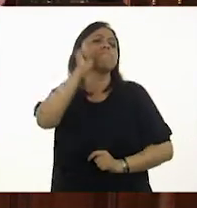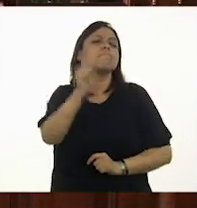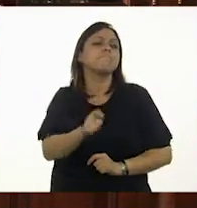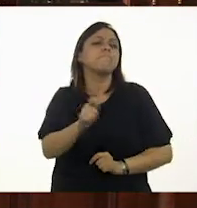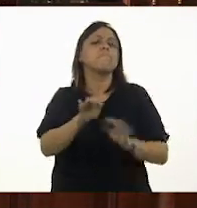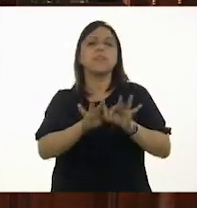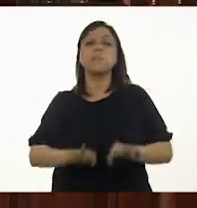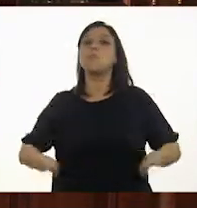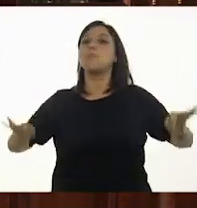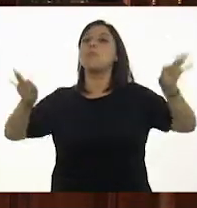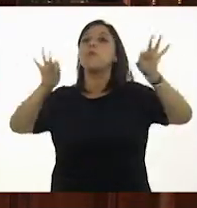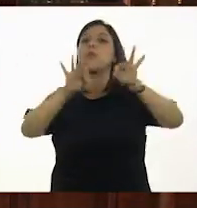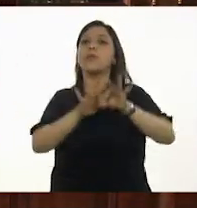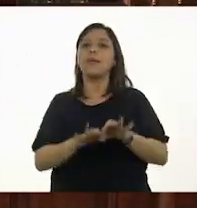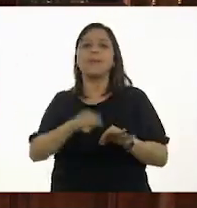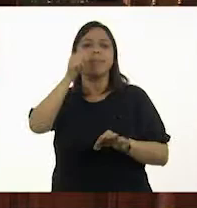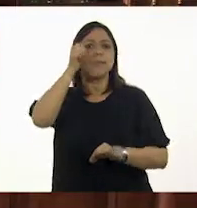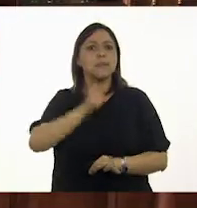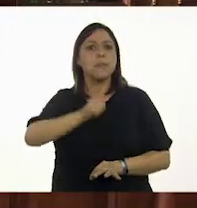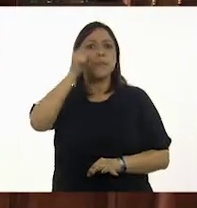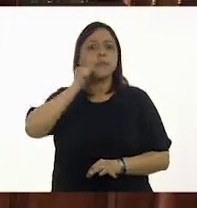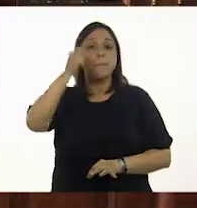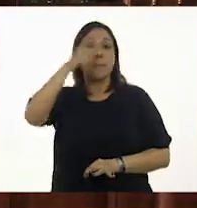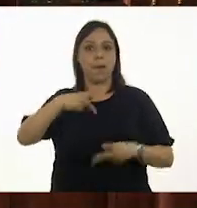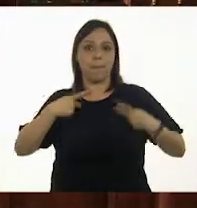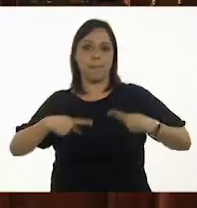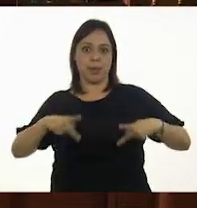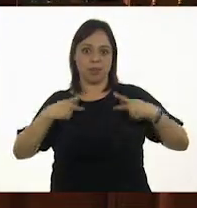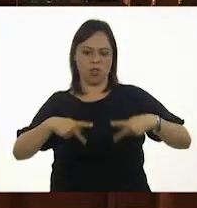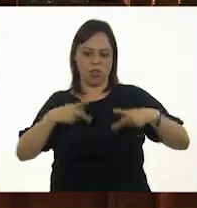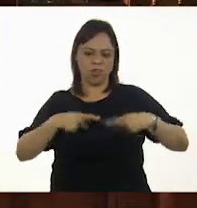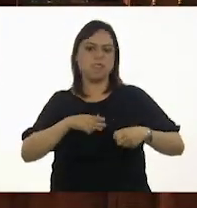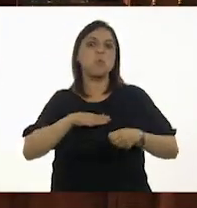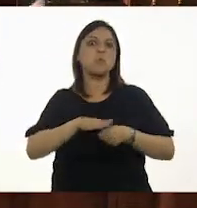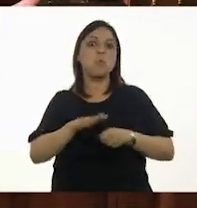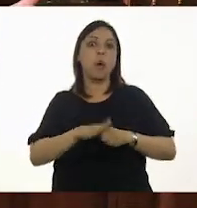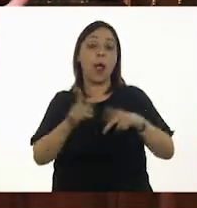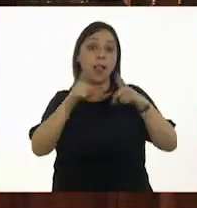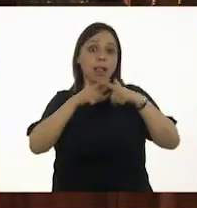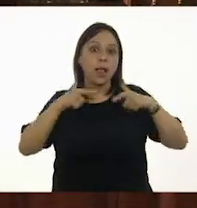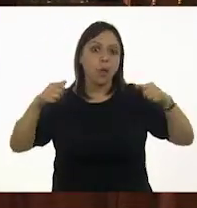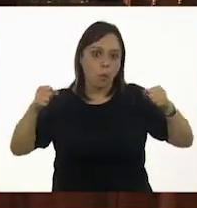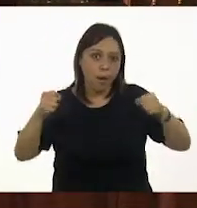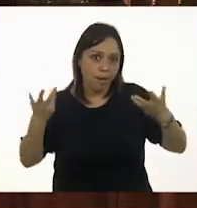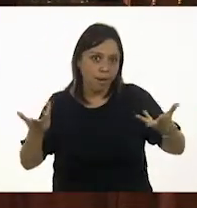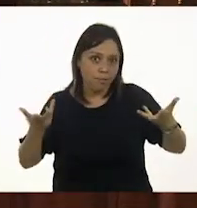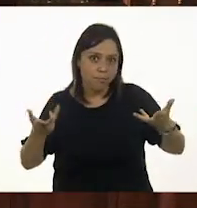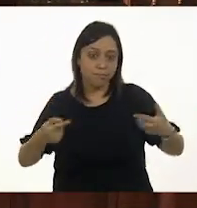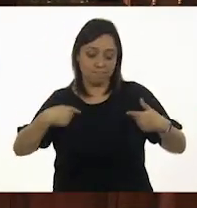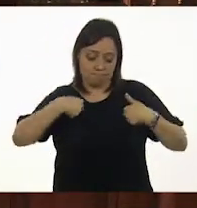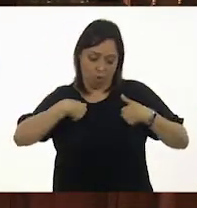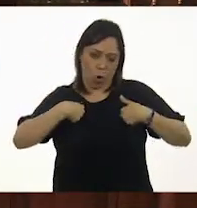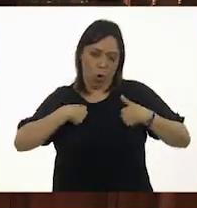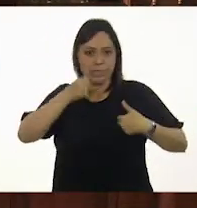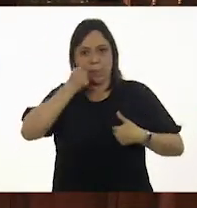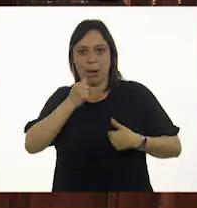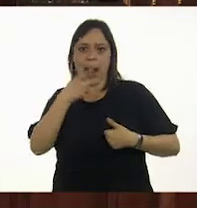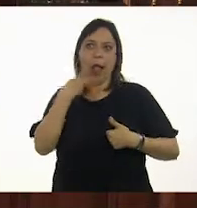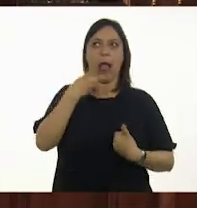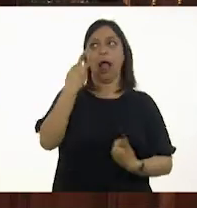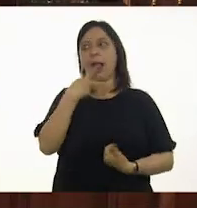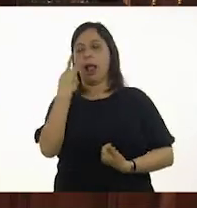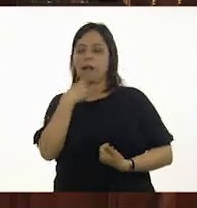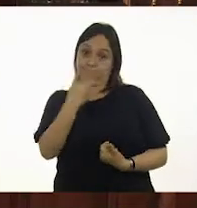importantes que existe para el ser humano, que es el lenguaje. Miren, que se los dice una que parece perico, pero